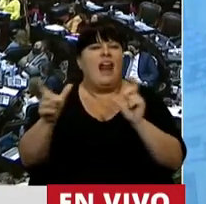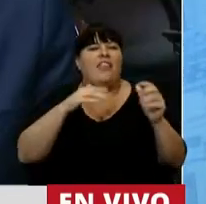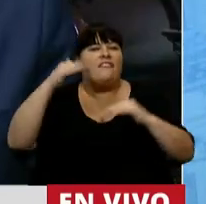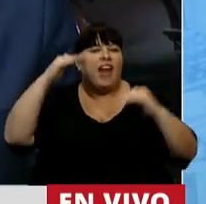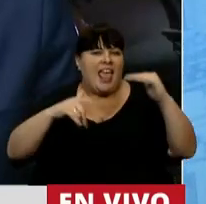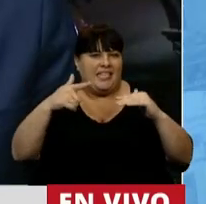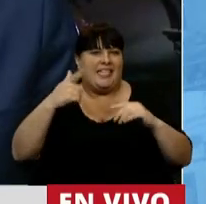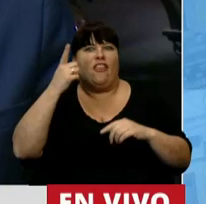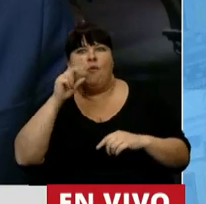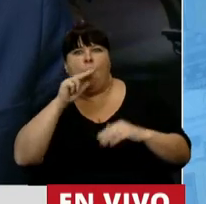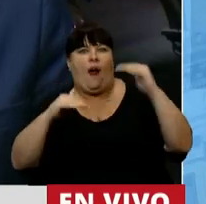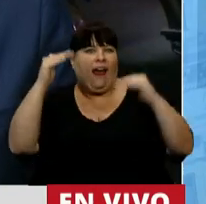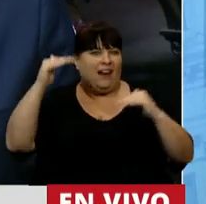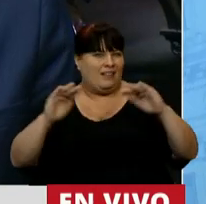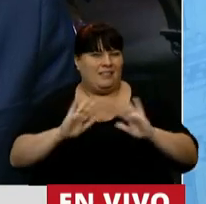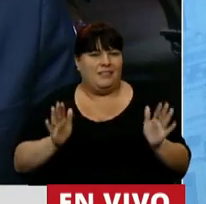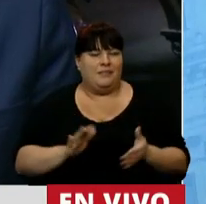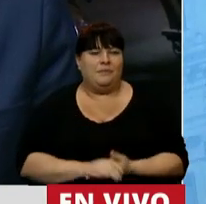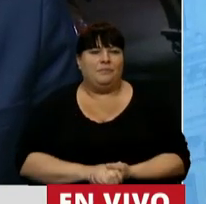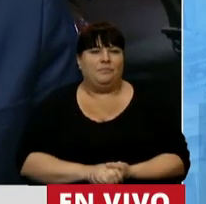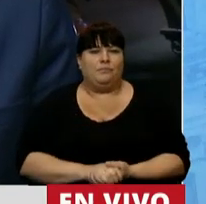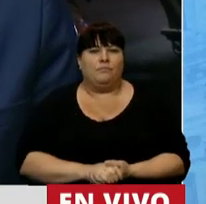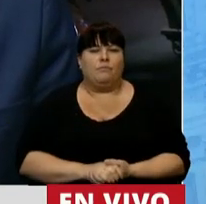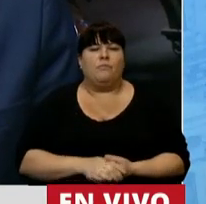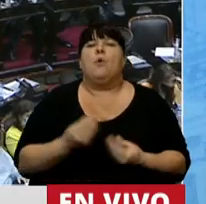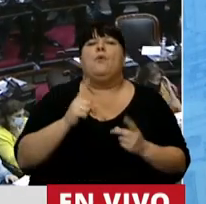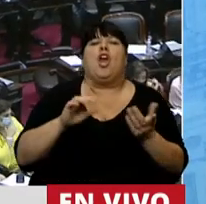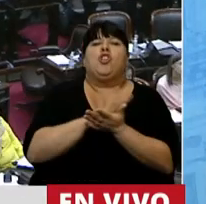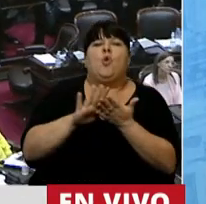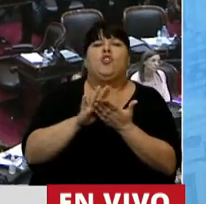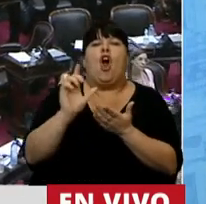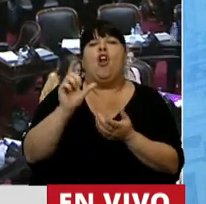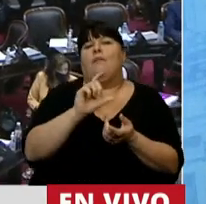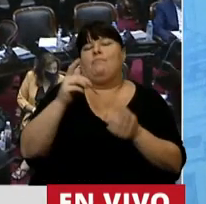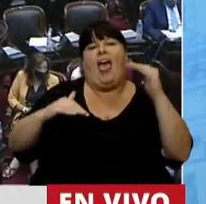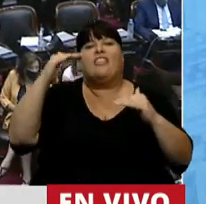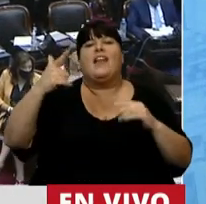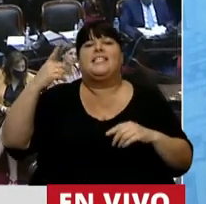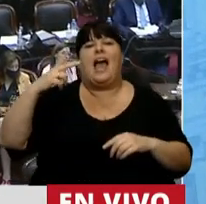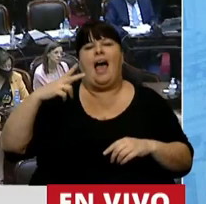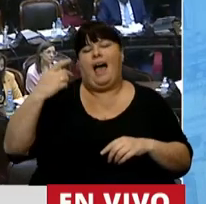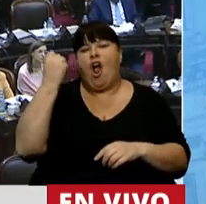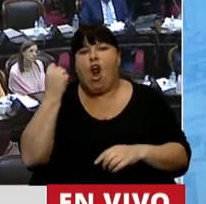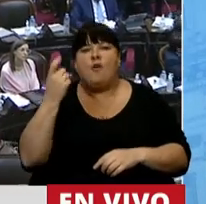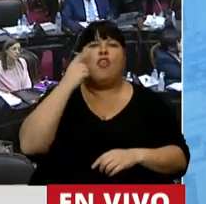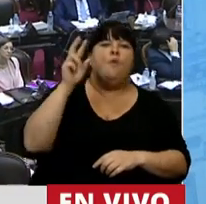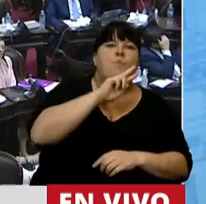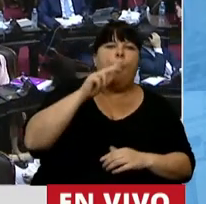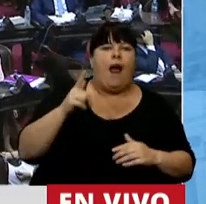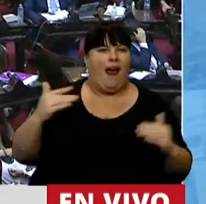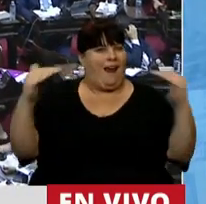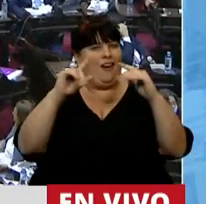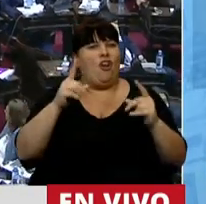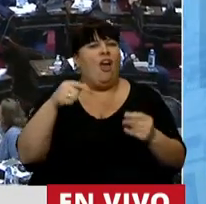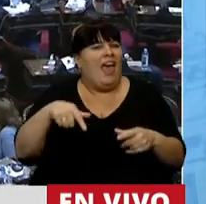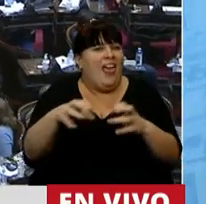separan a hombres de mujeres. ¿Por qué no resolvemos la brecha económica entre hombres y mujeres? Y este